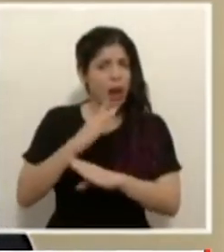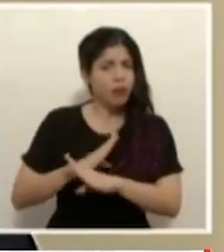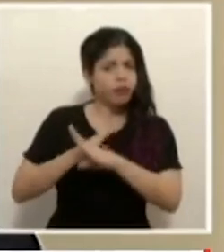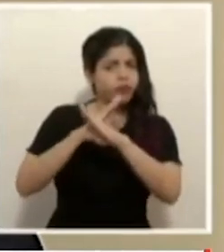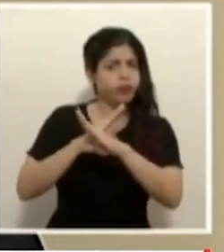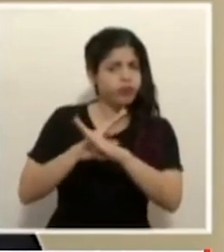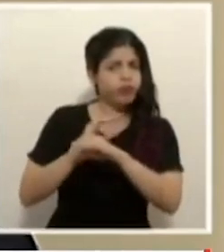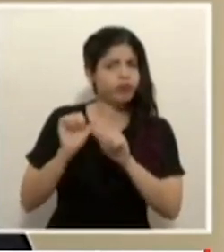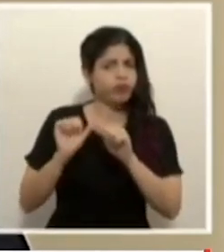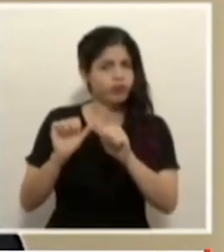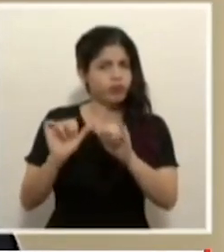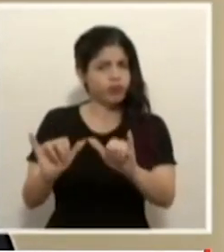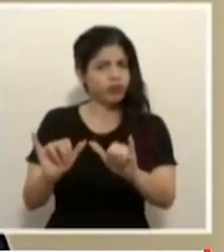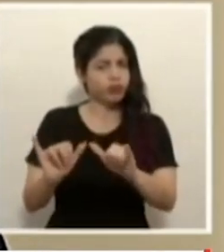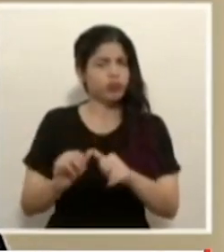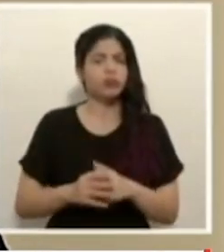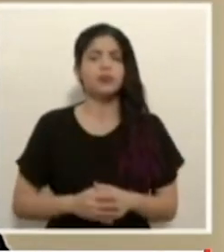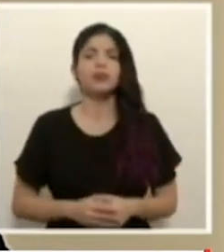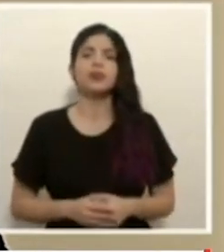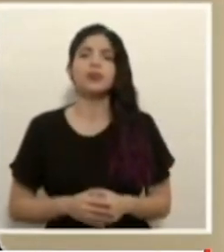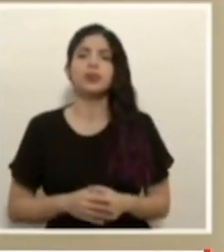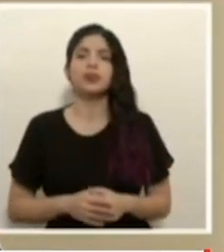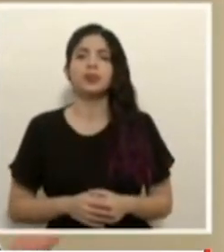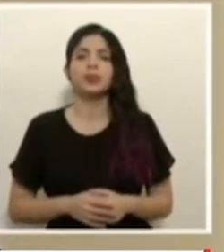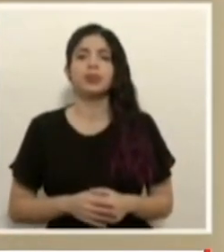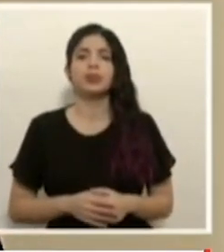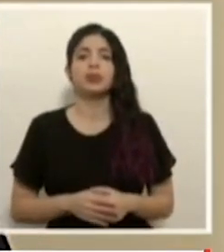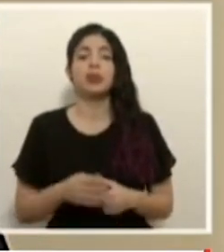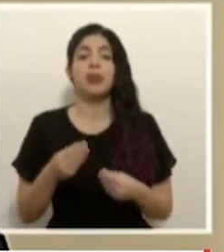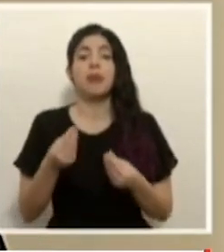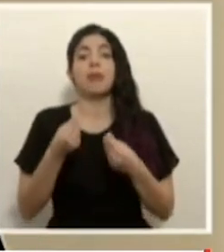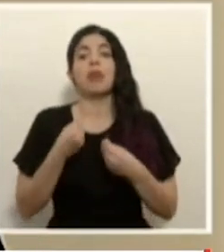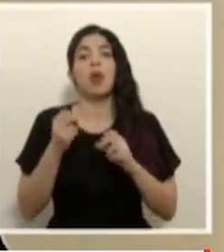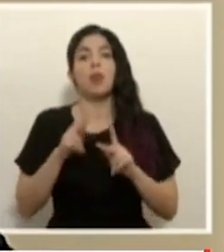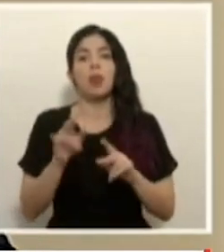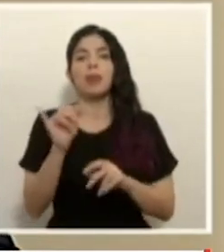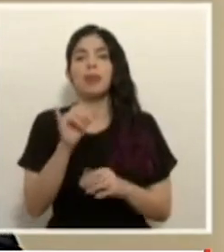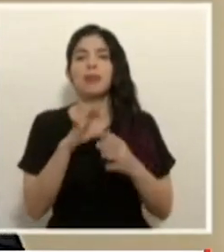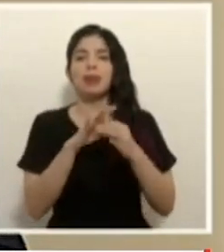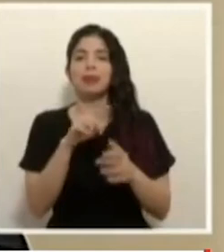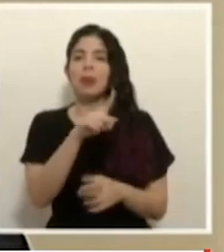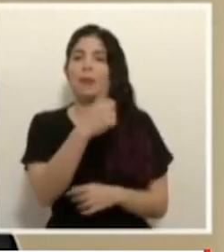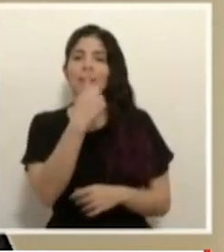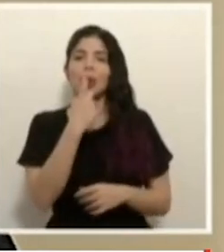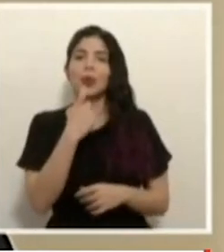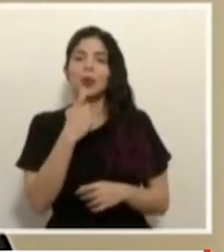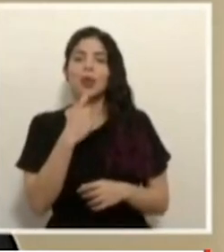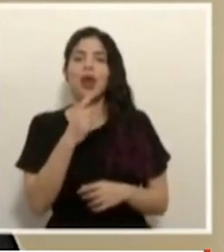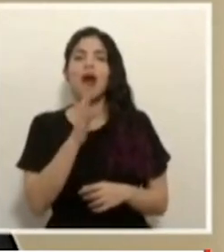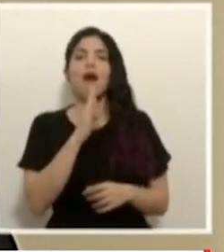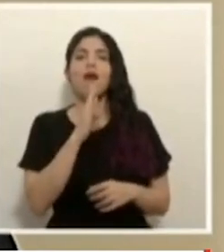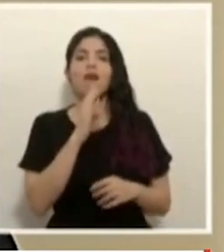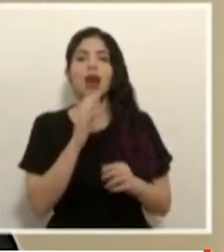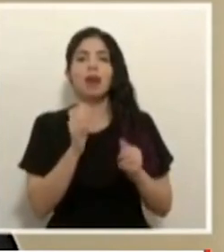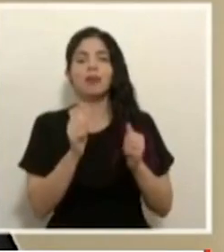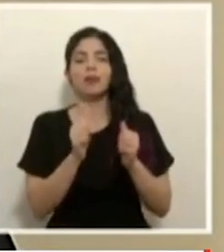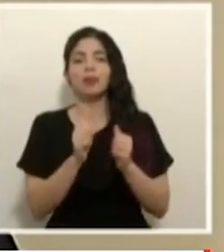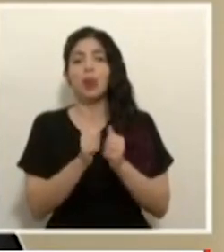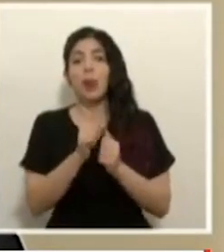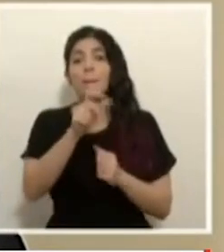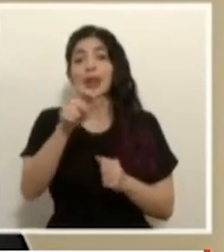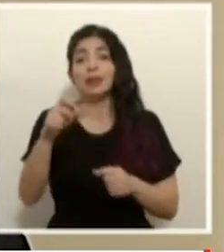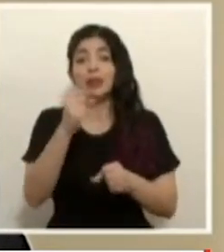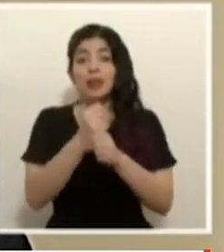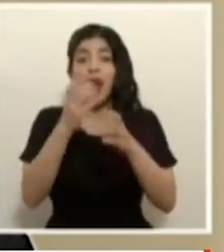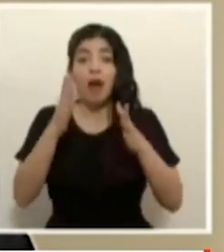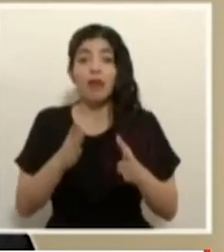de tal forma lo cual me da pie también con la pregunta para hablar con esas personas trabajadores